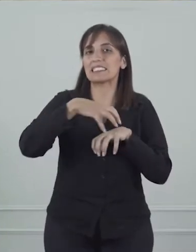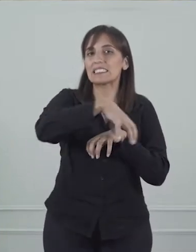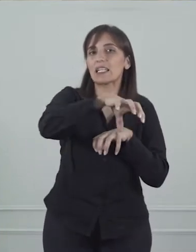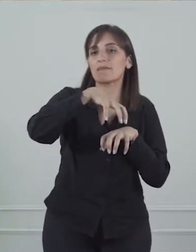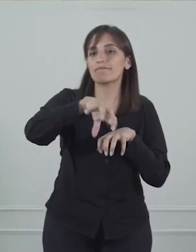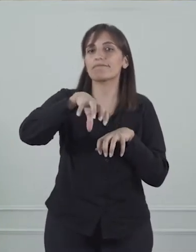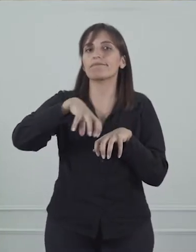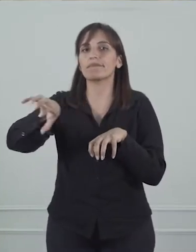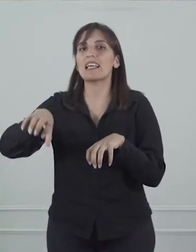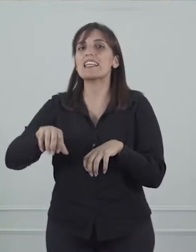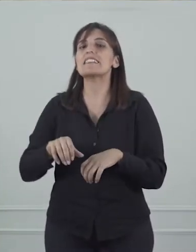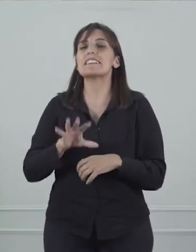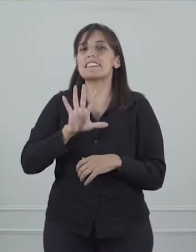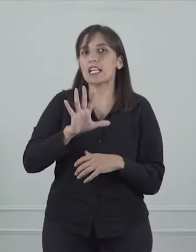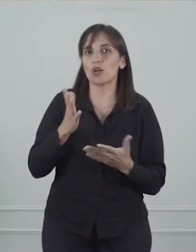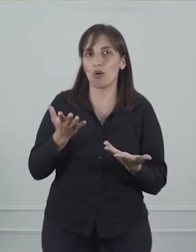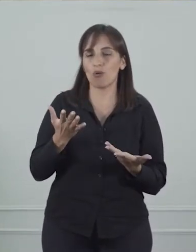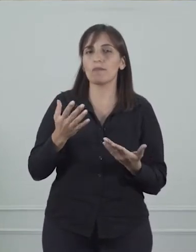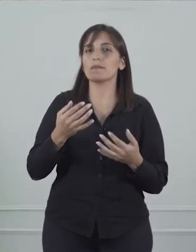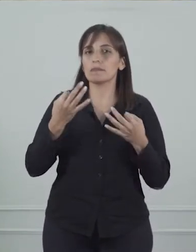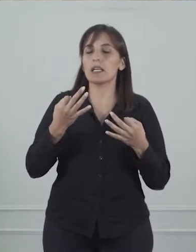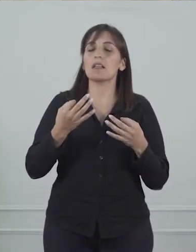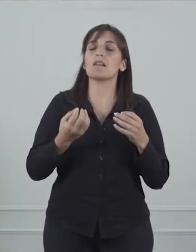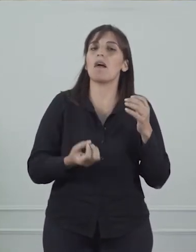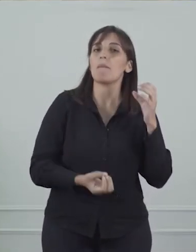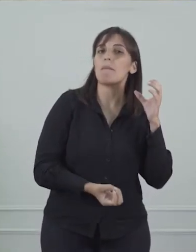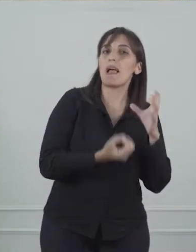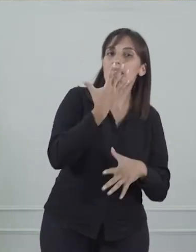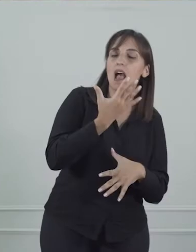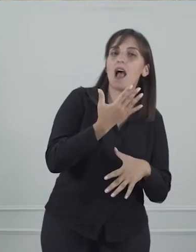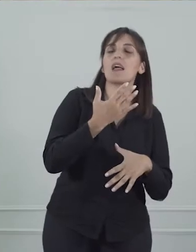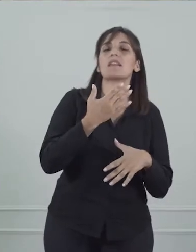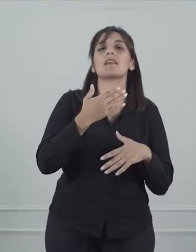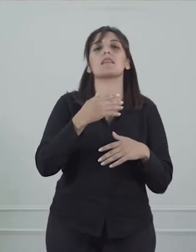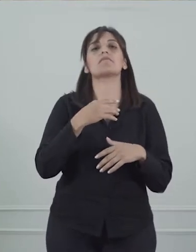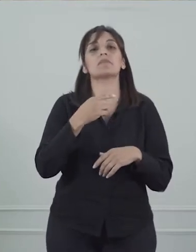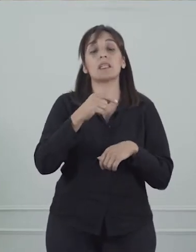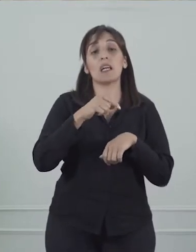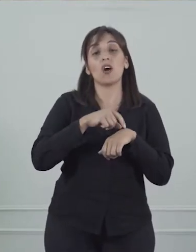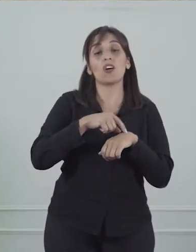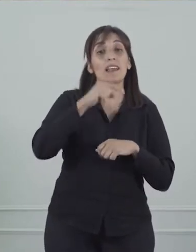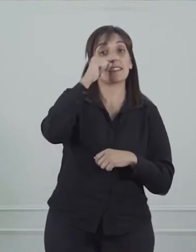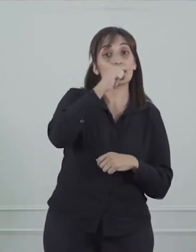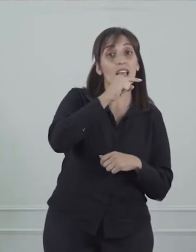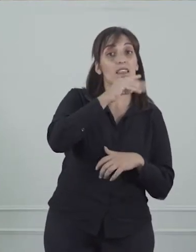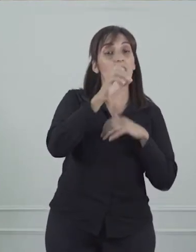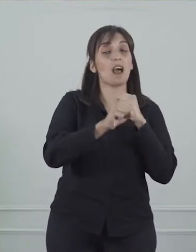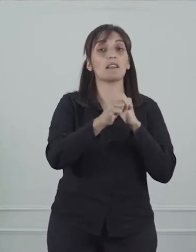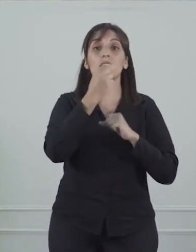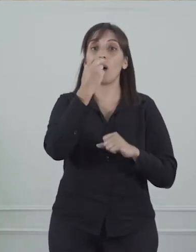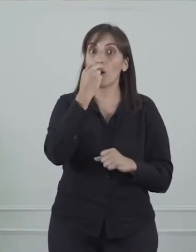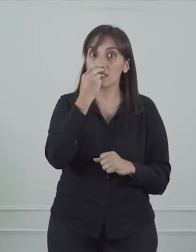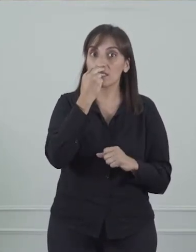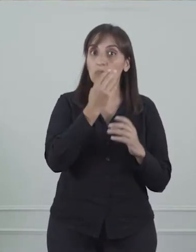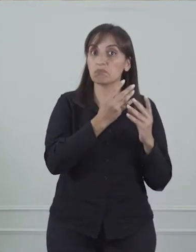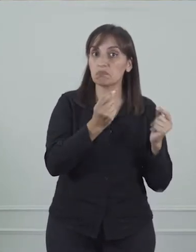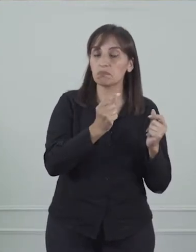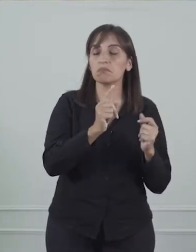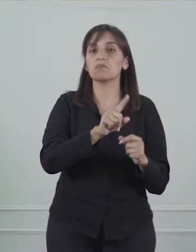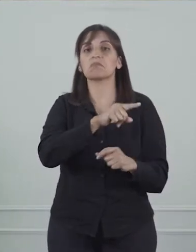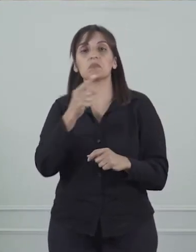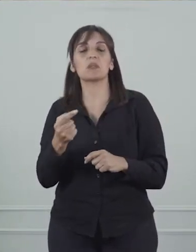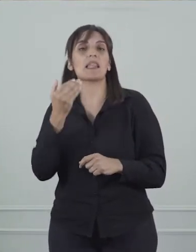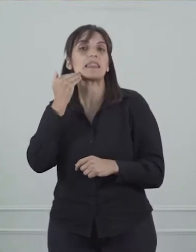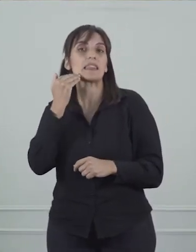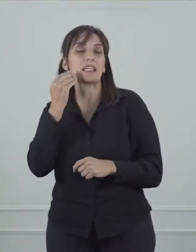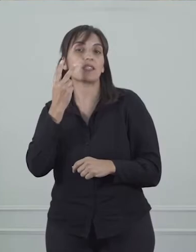en dos turnos, en un turno mañana de 7 a 11 horas, y un turno tarde de 14 a